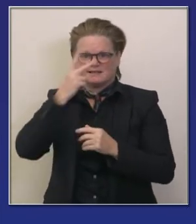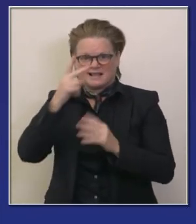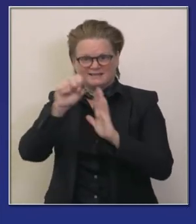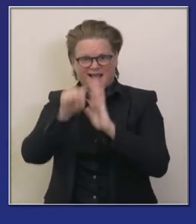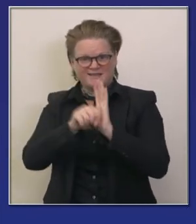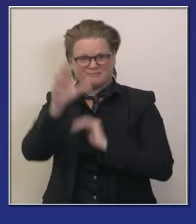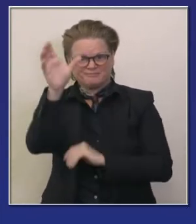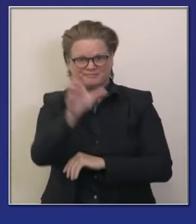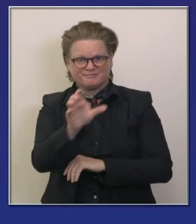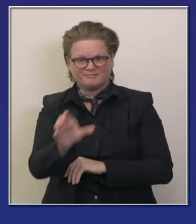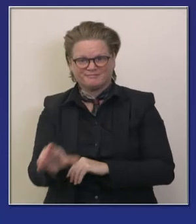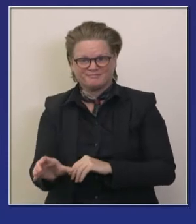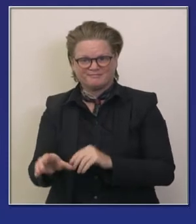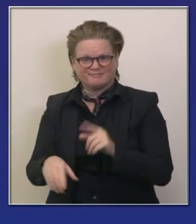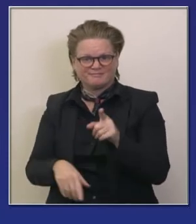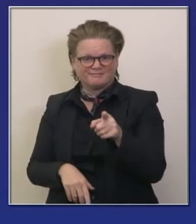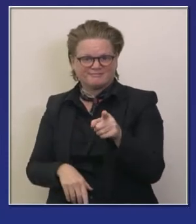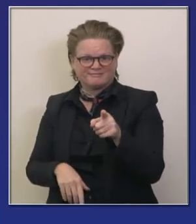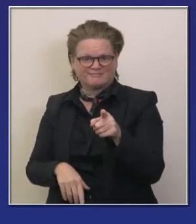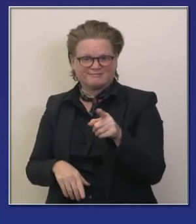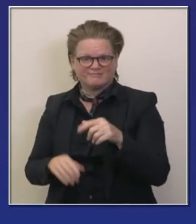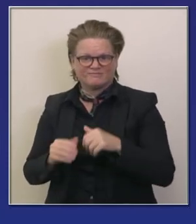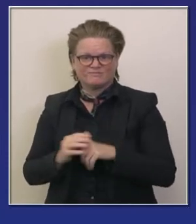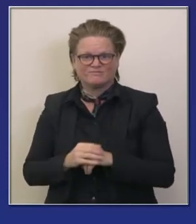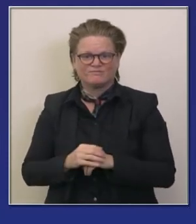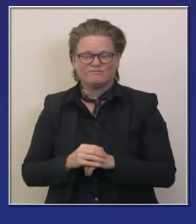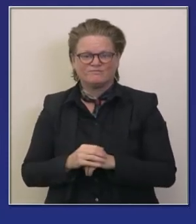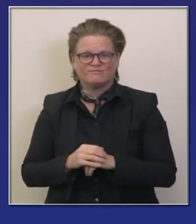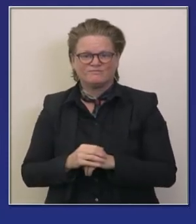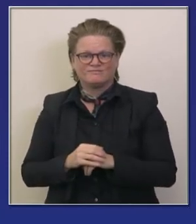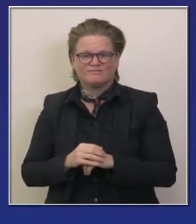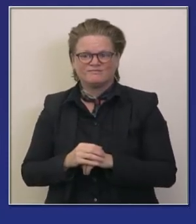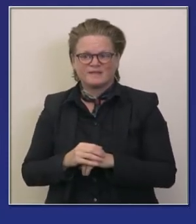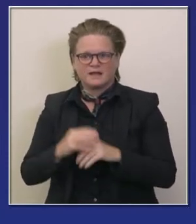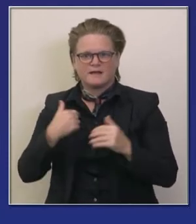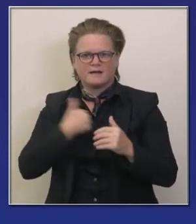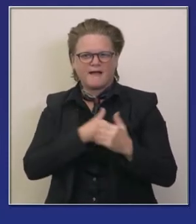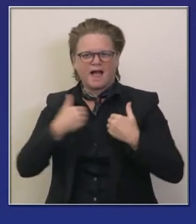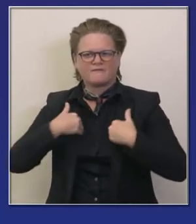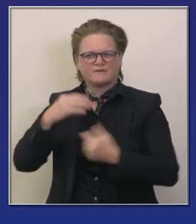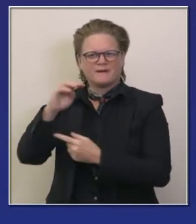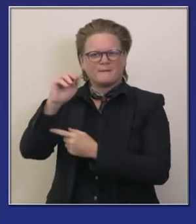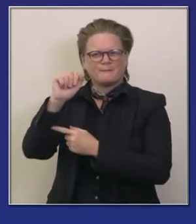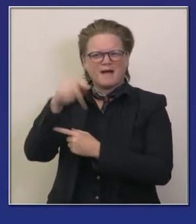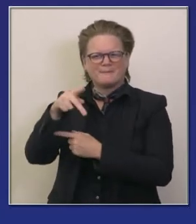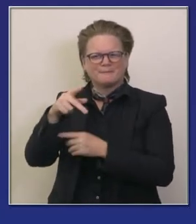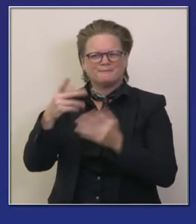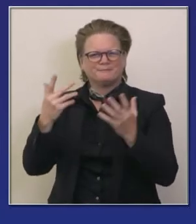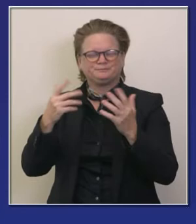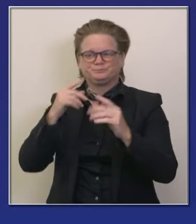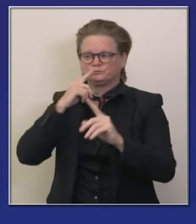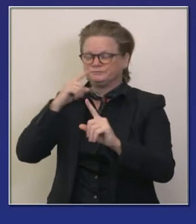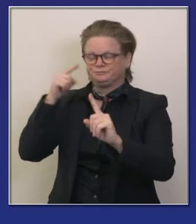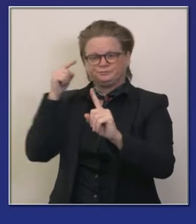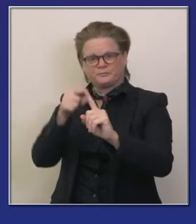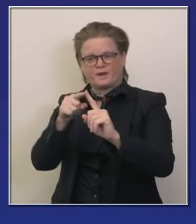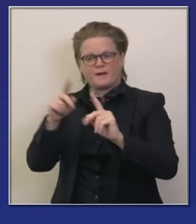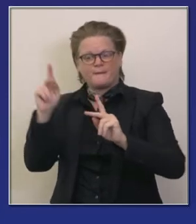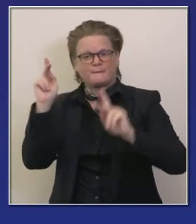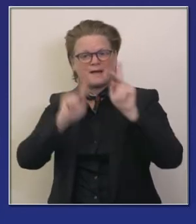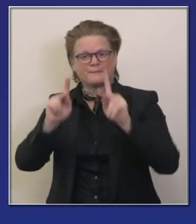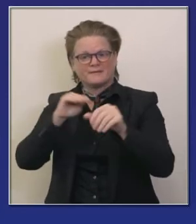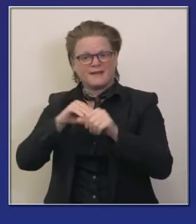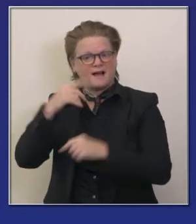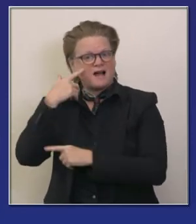por de incapacidad de unidades de cuidados intensivos por el tamaño de california tenemos el equivalente a la población de 21 estados